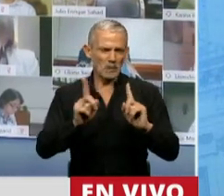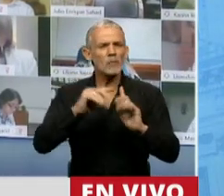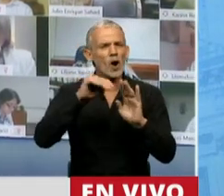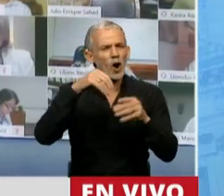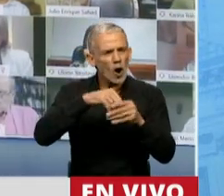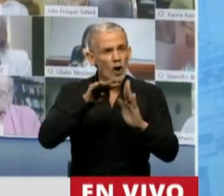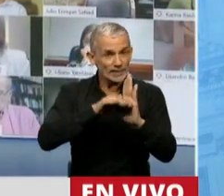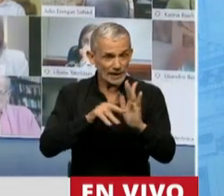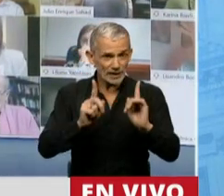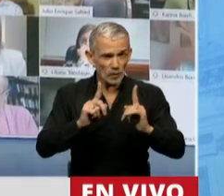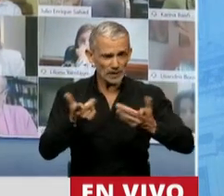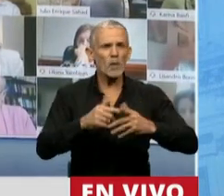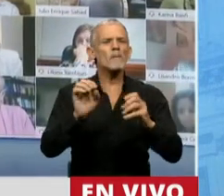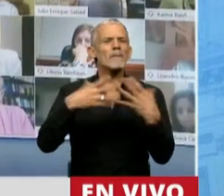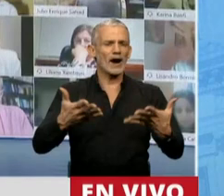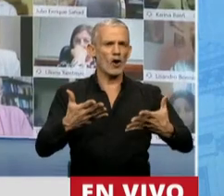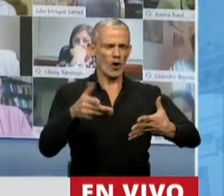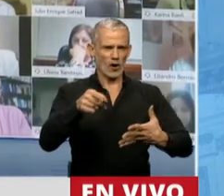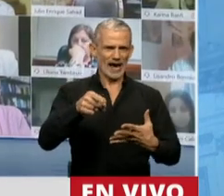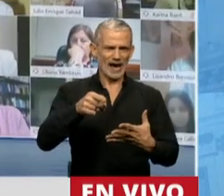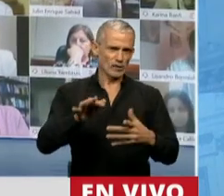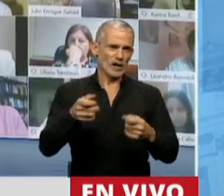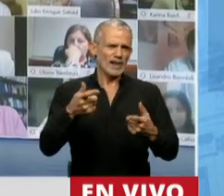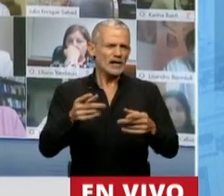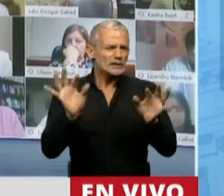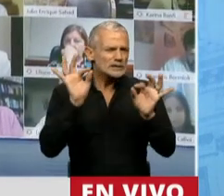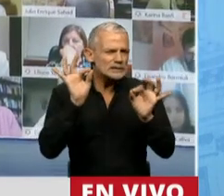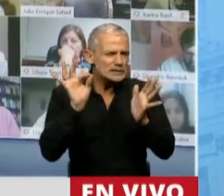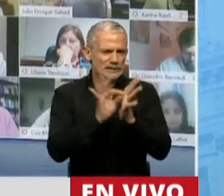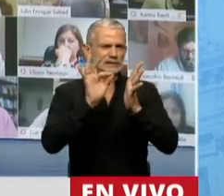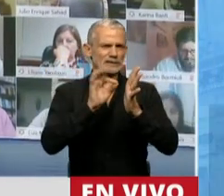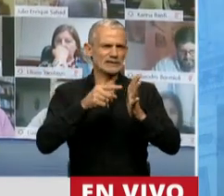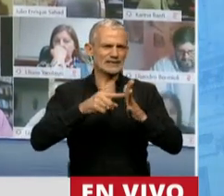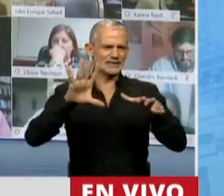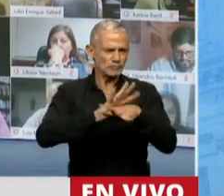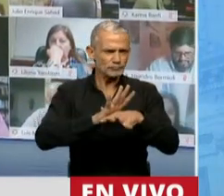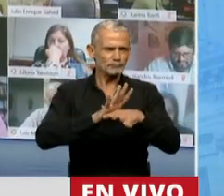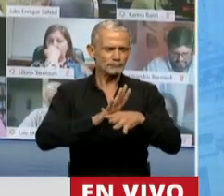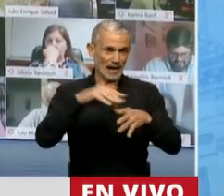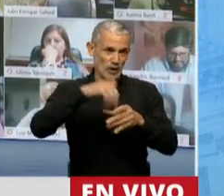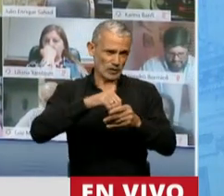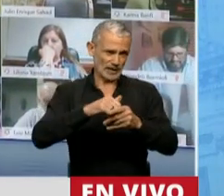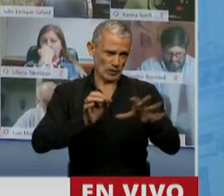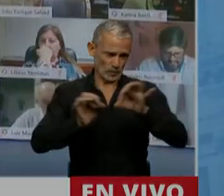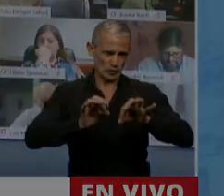contenidos y creo que mejoran o le dan precisión al contenido del proyecto.